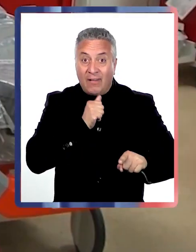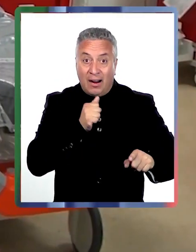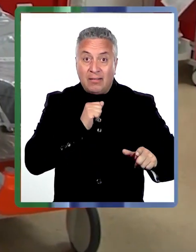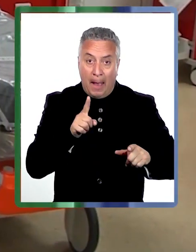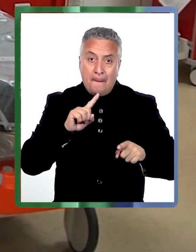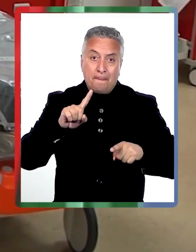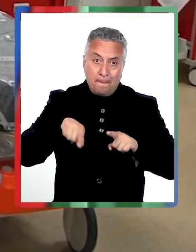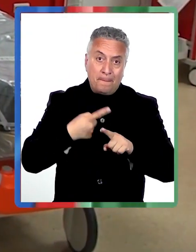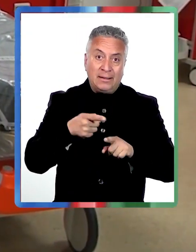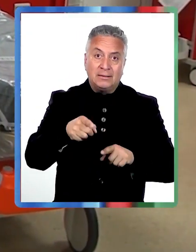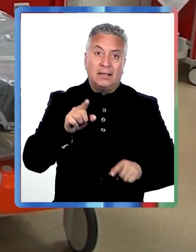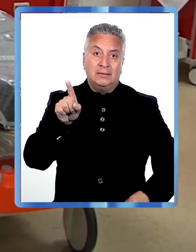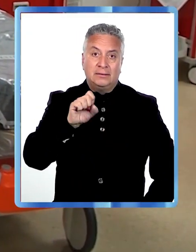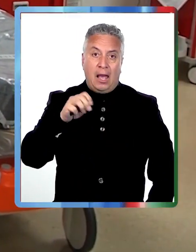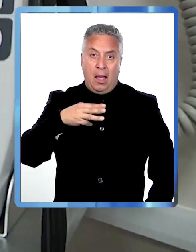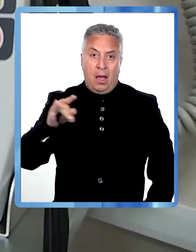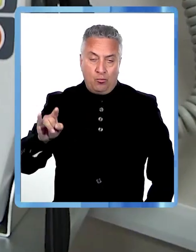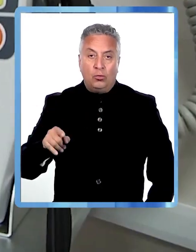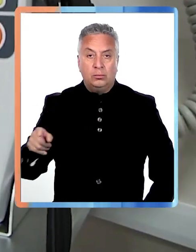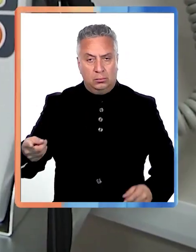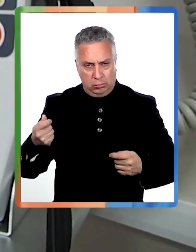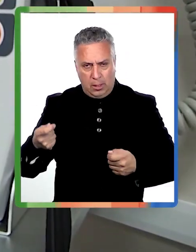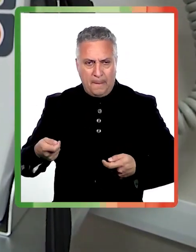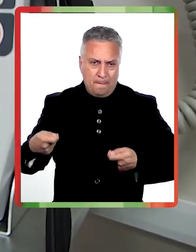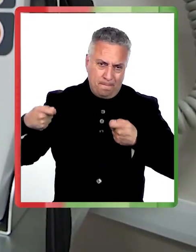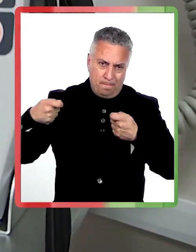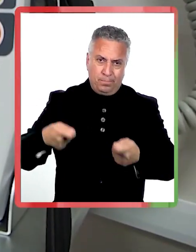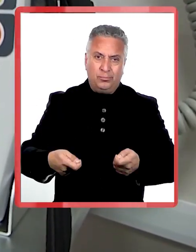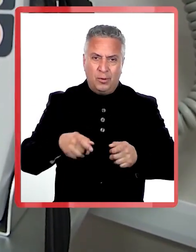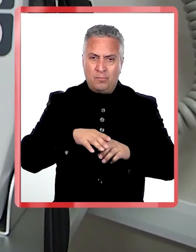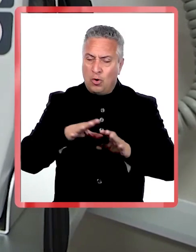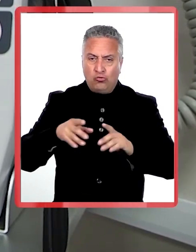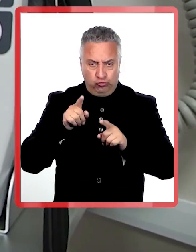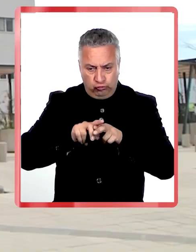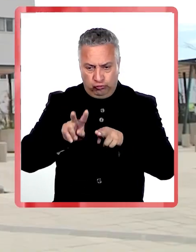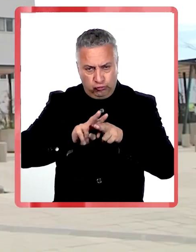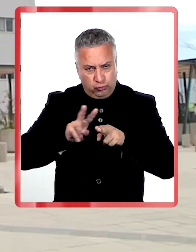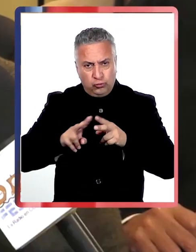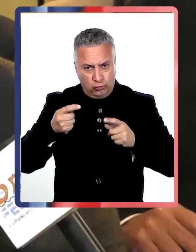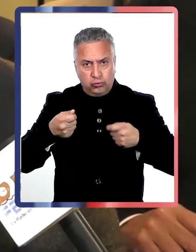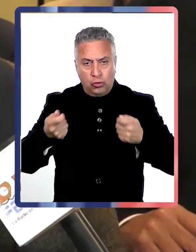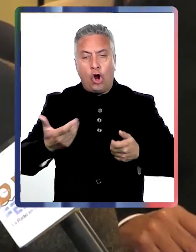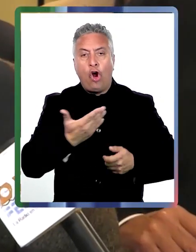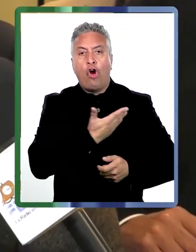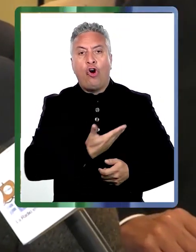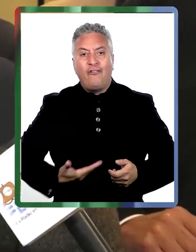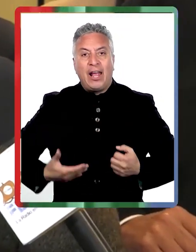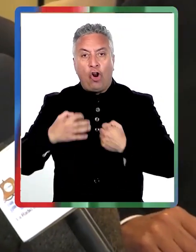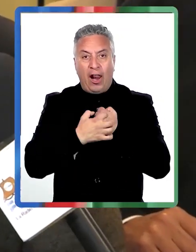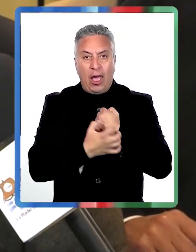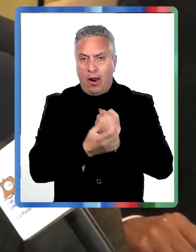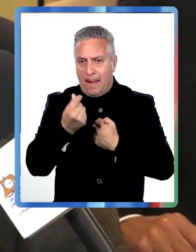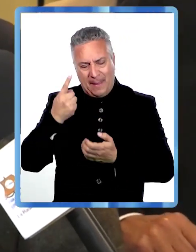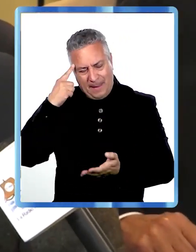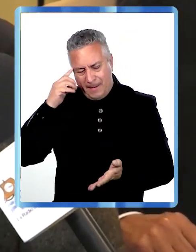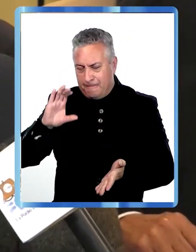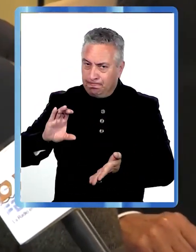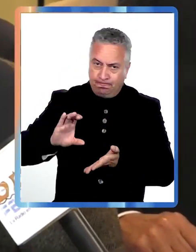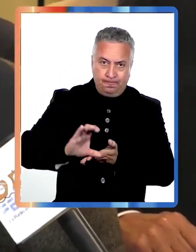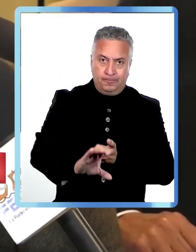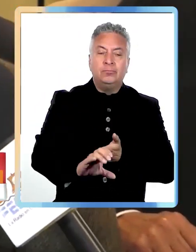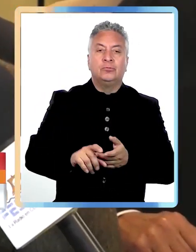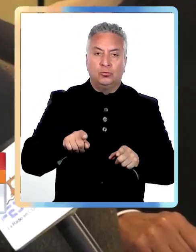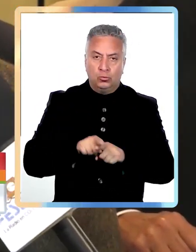la red SAMU. 3.600 millones de pesos, de más de 3.611 millones de pesos y fracción que ha destinado el gobierno regional hoy día para la